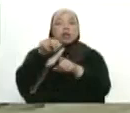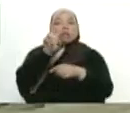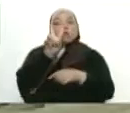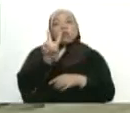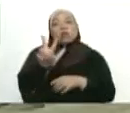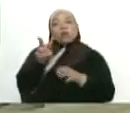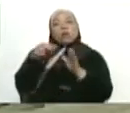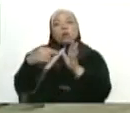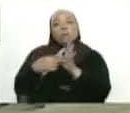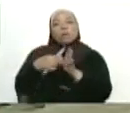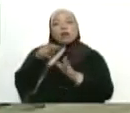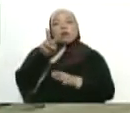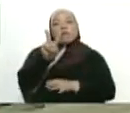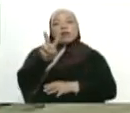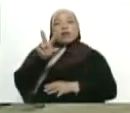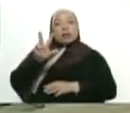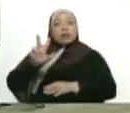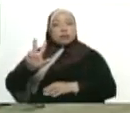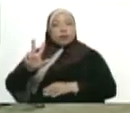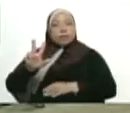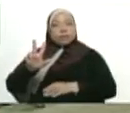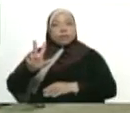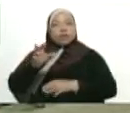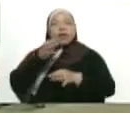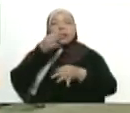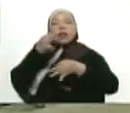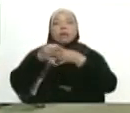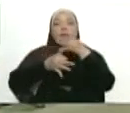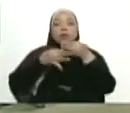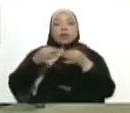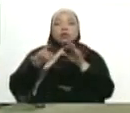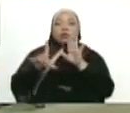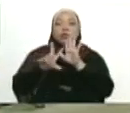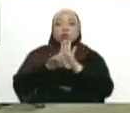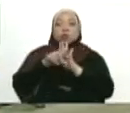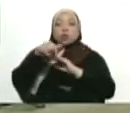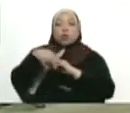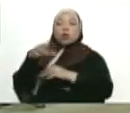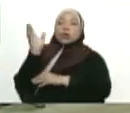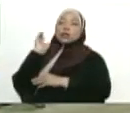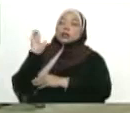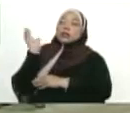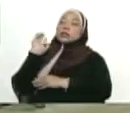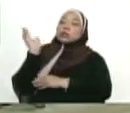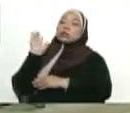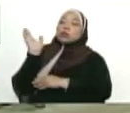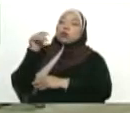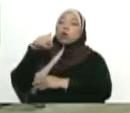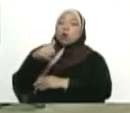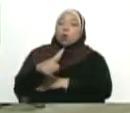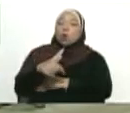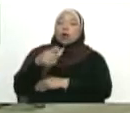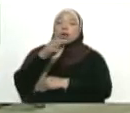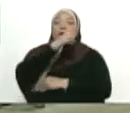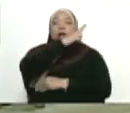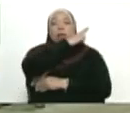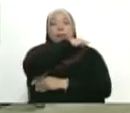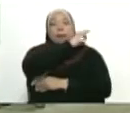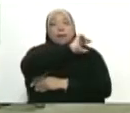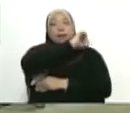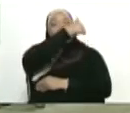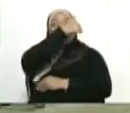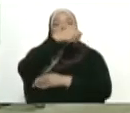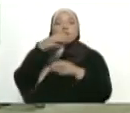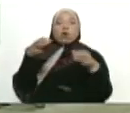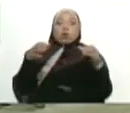Acatando lo que señala la ley, en la sesión del día de hoy se designó a la Junta Directiva, voy a anunciar